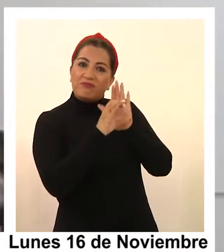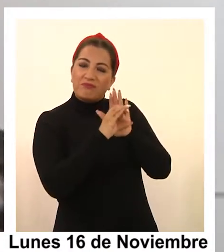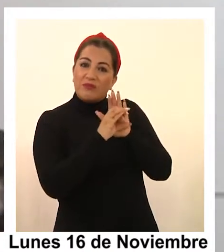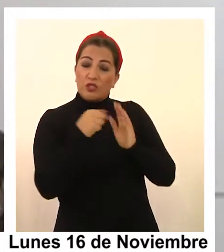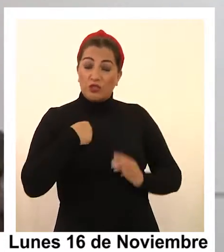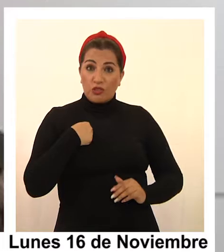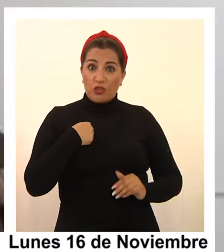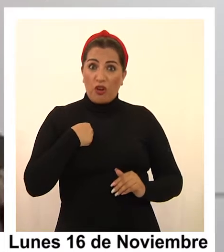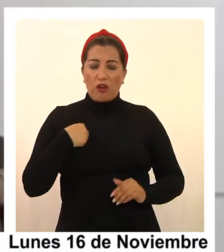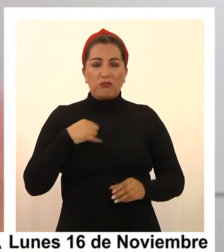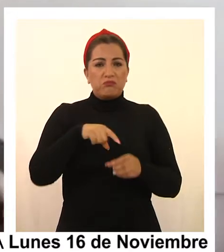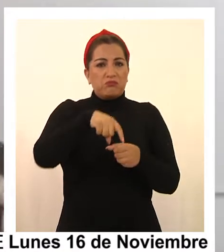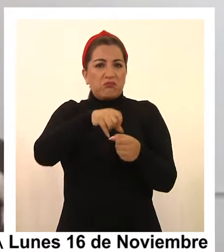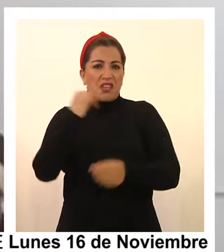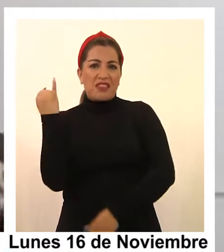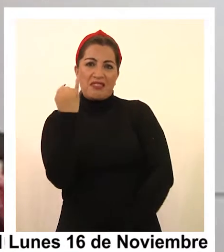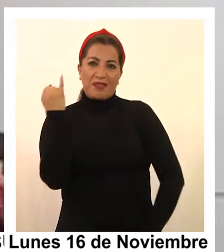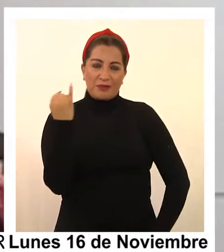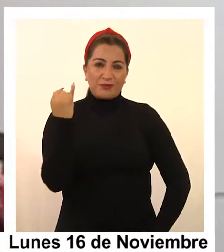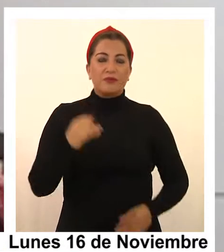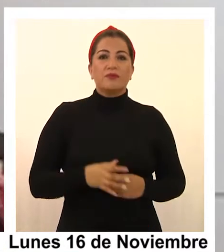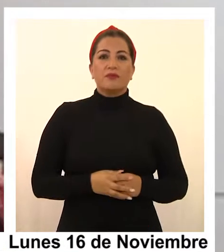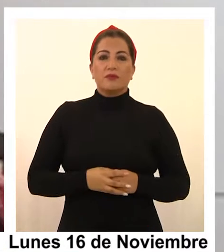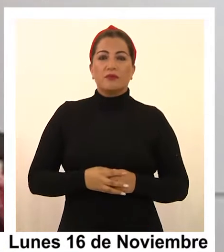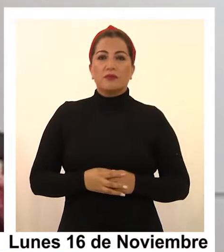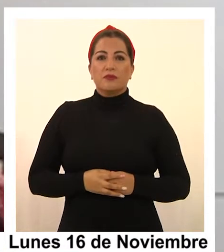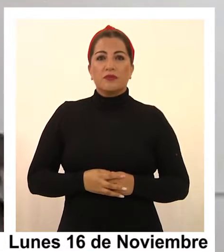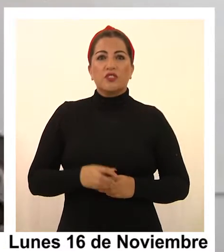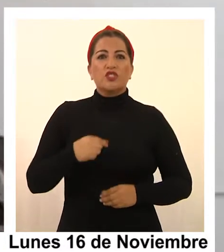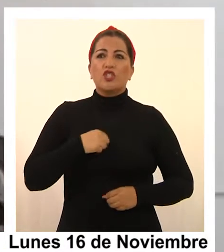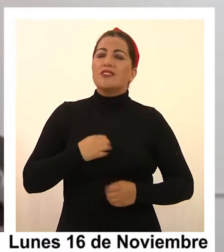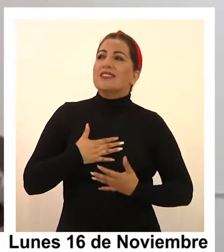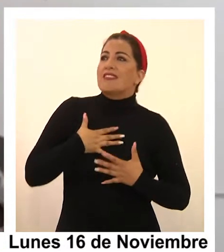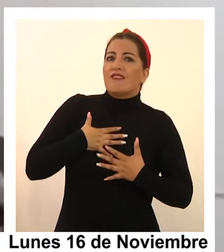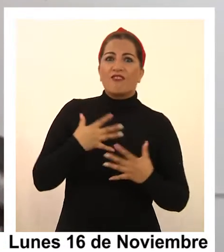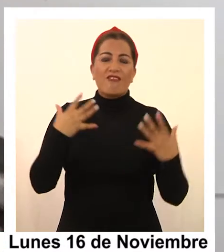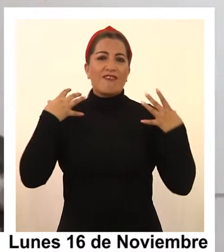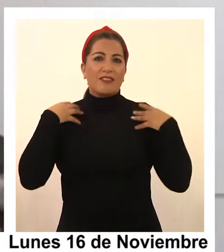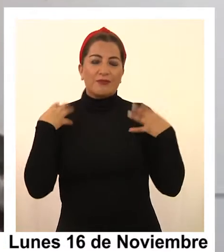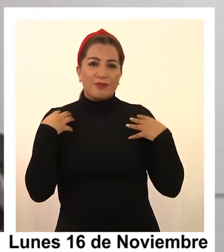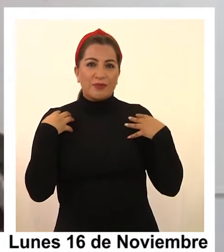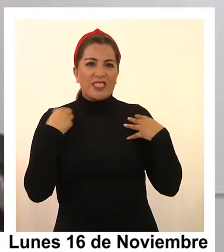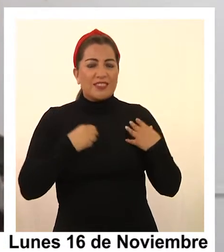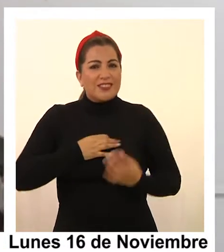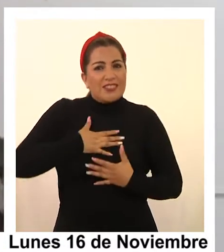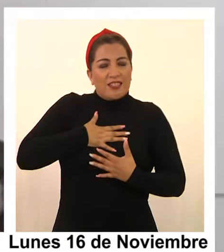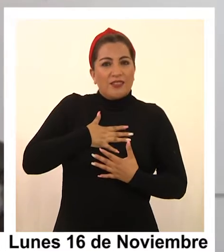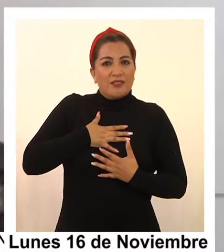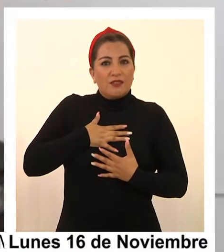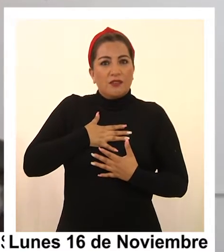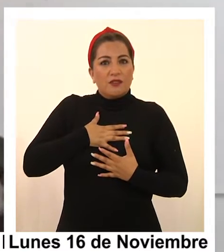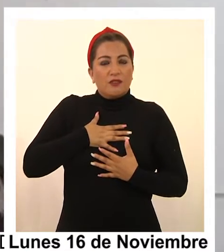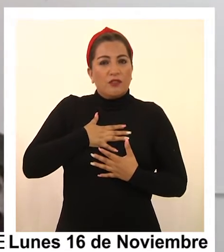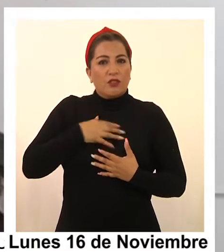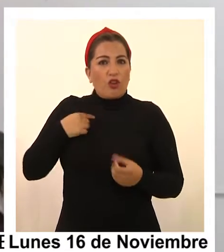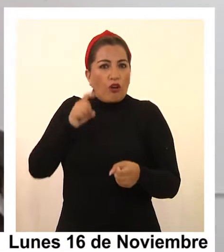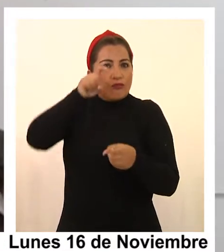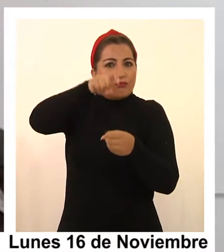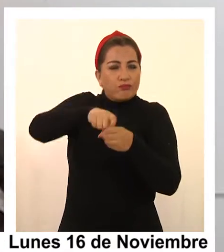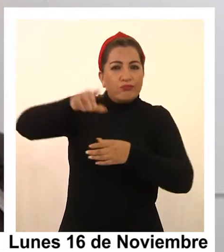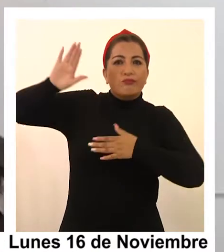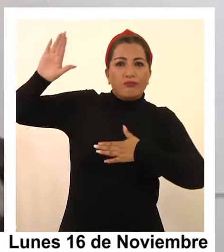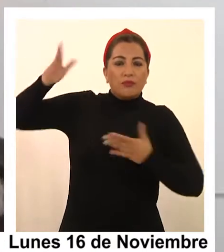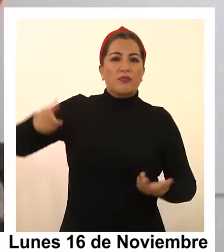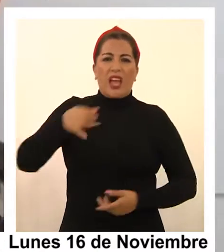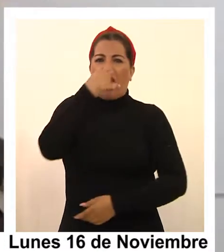participar en el proceso en calidad de independiente. Siempre sentí la responsabilidad y la necesidad